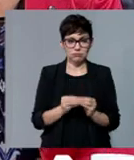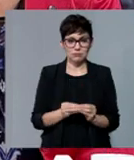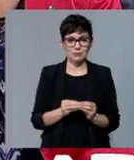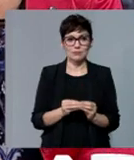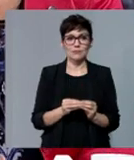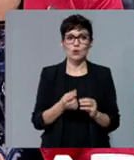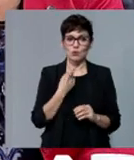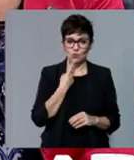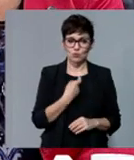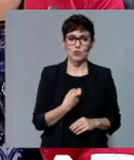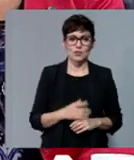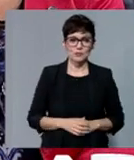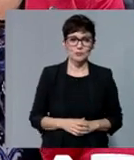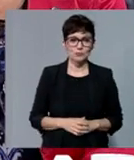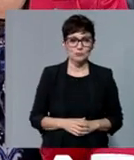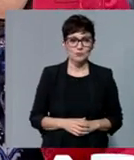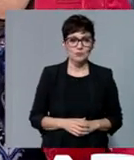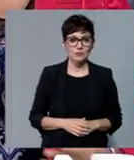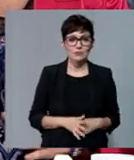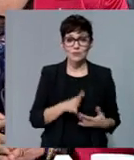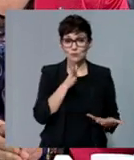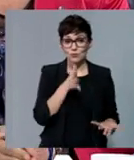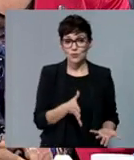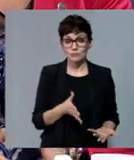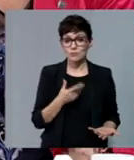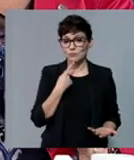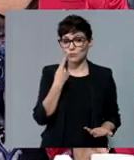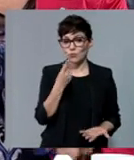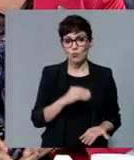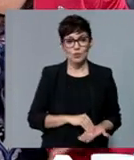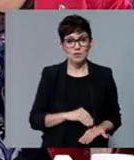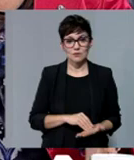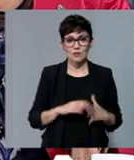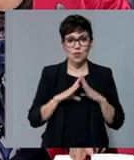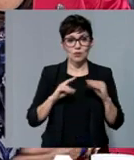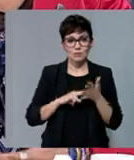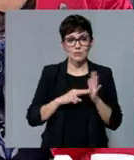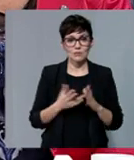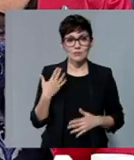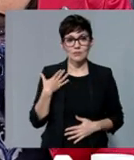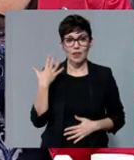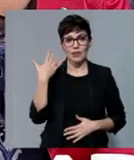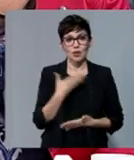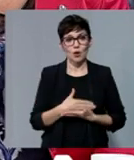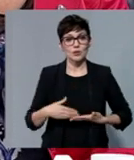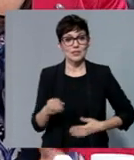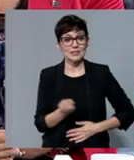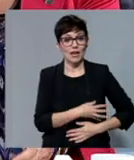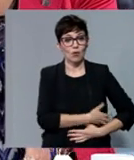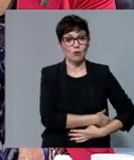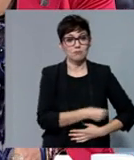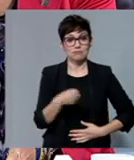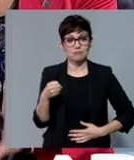está costando, nos está costando porque es lo que hemos contado muchas veces. La Politécnica tenía 5 millones de ahorros que puso el año pasado y